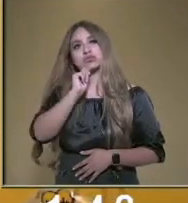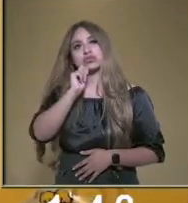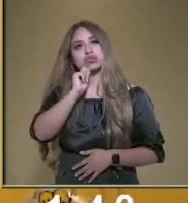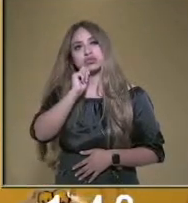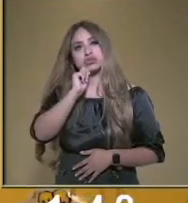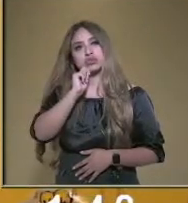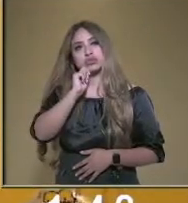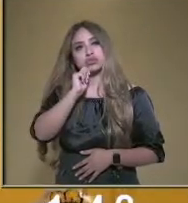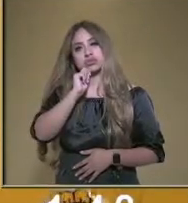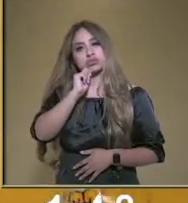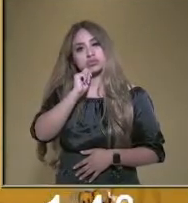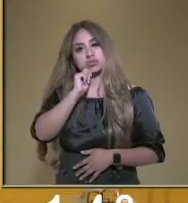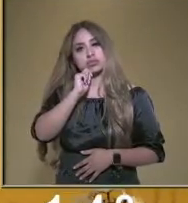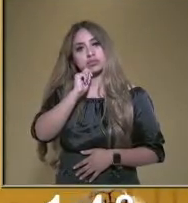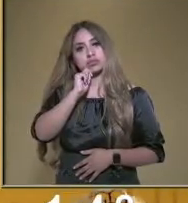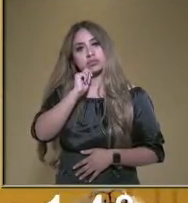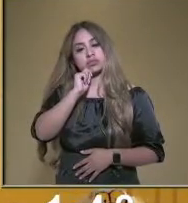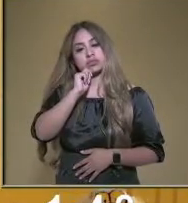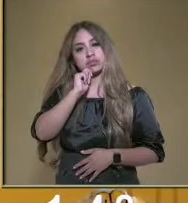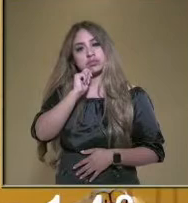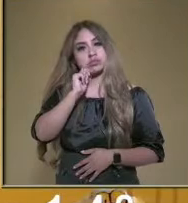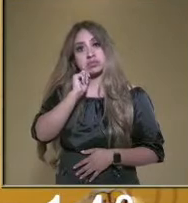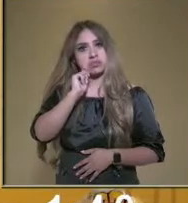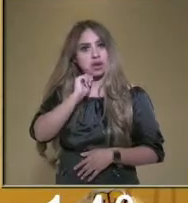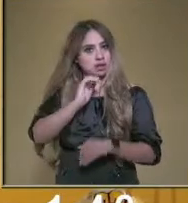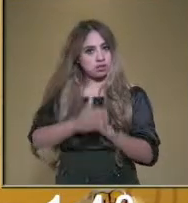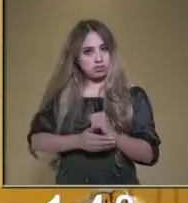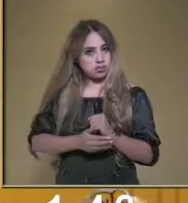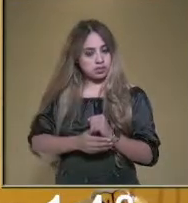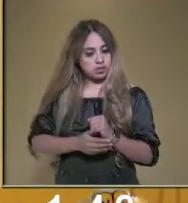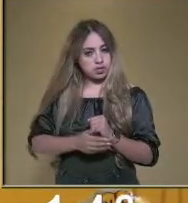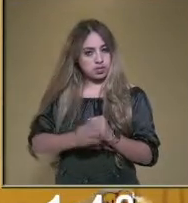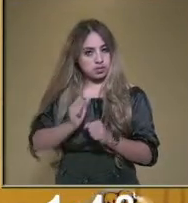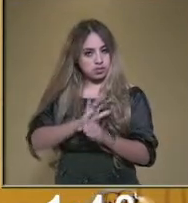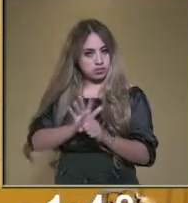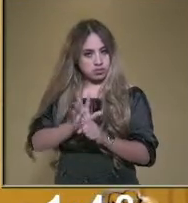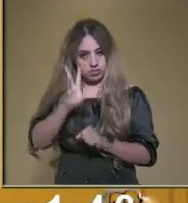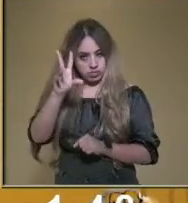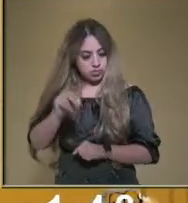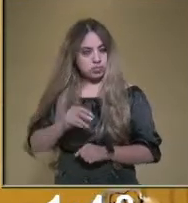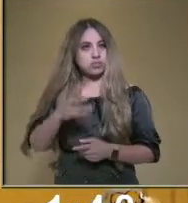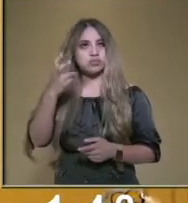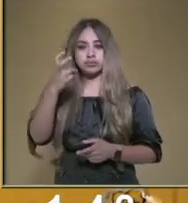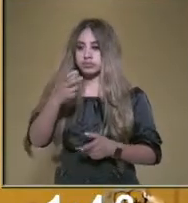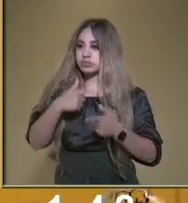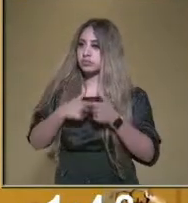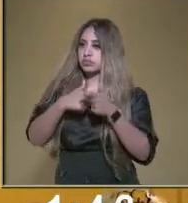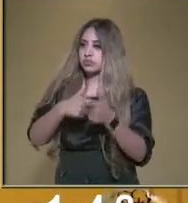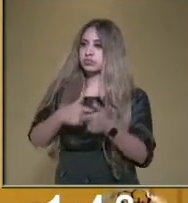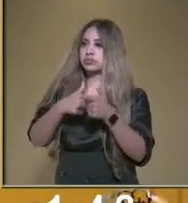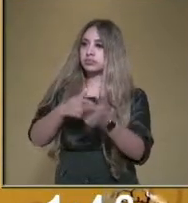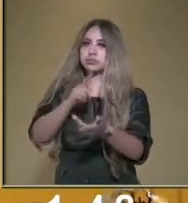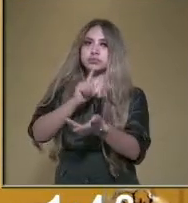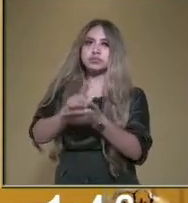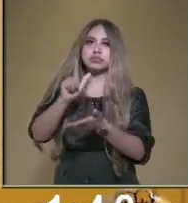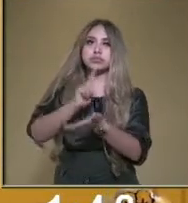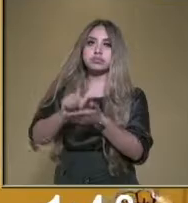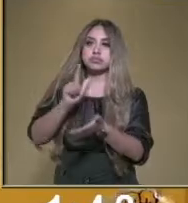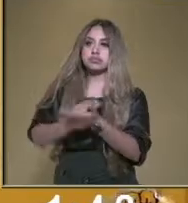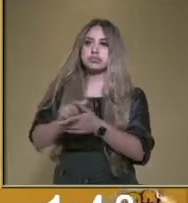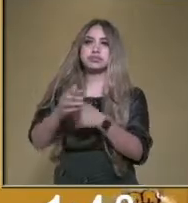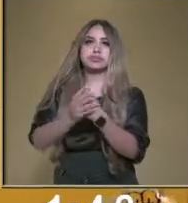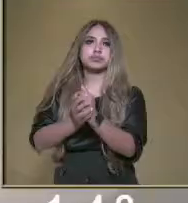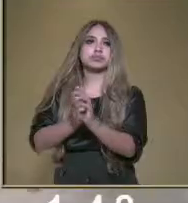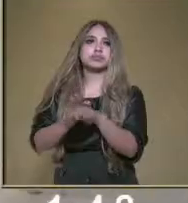contingencia. Todavía continúa. Y tenemos que seguir con nuestra higiene de lavarnos las manos,